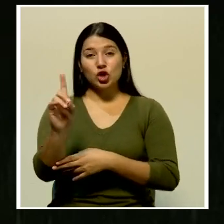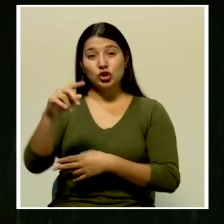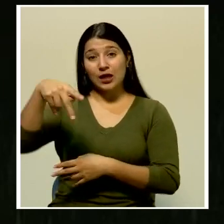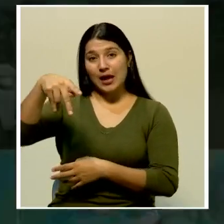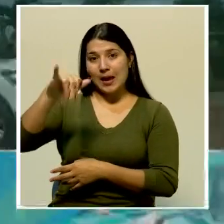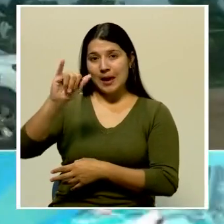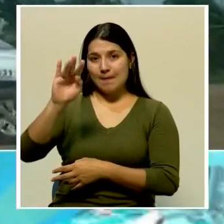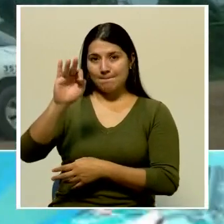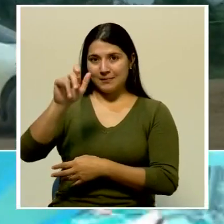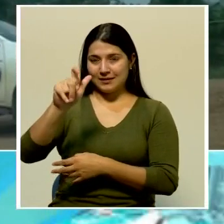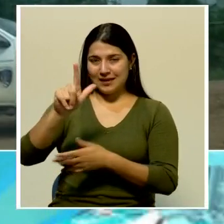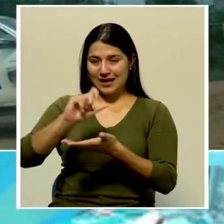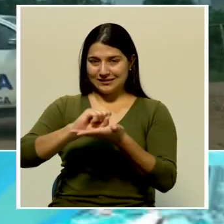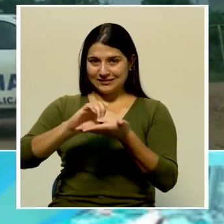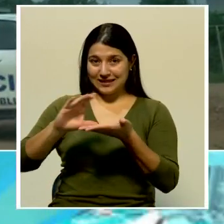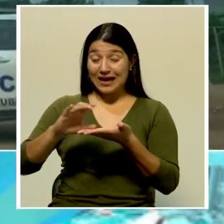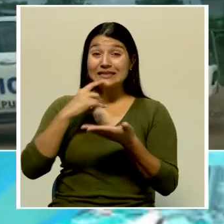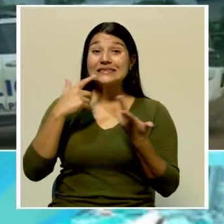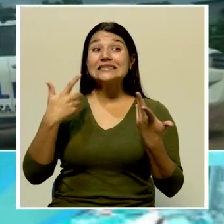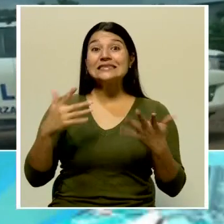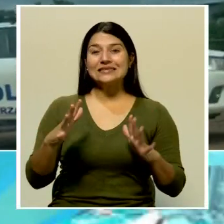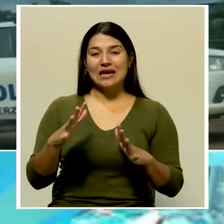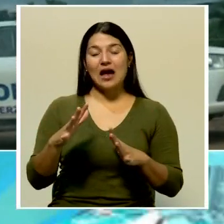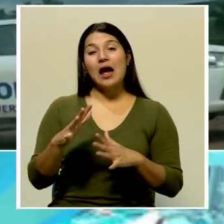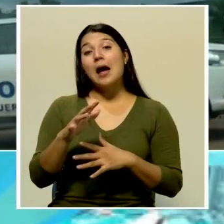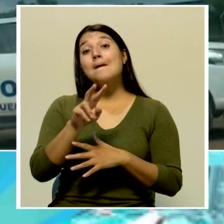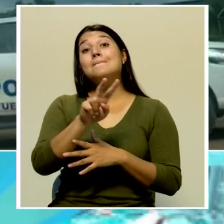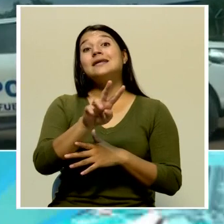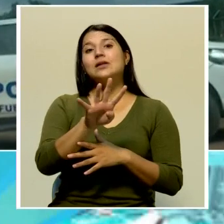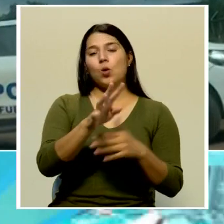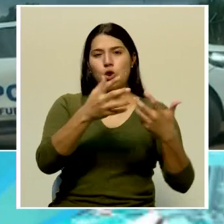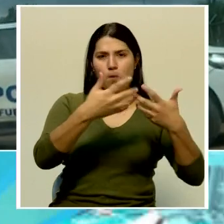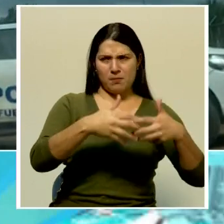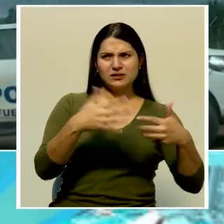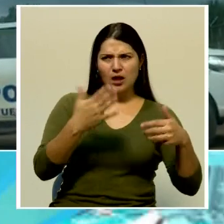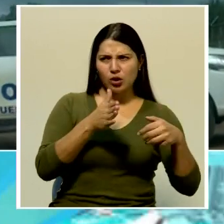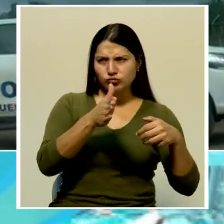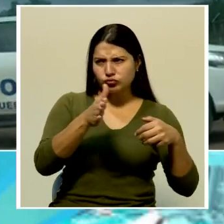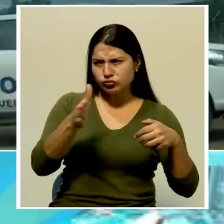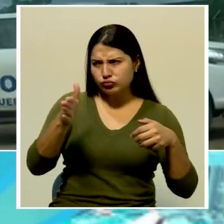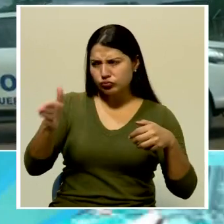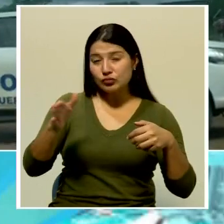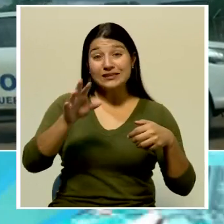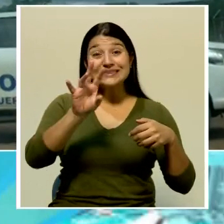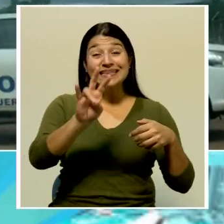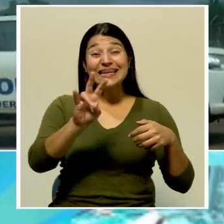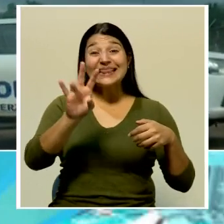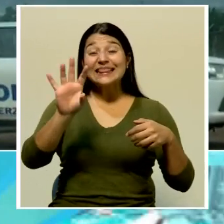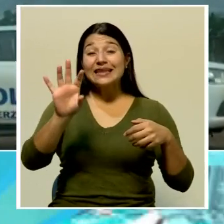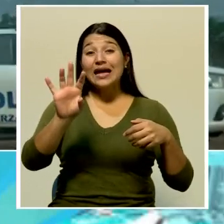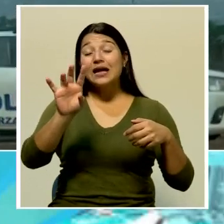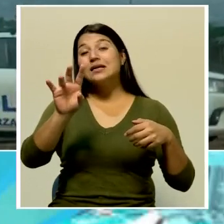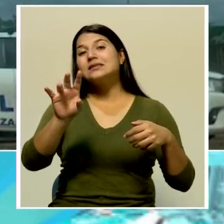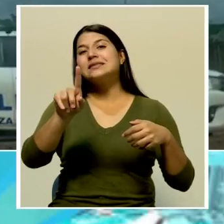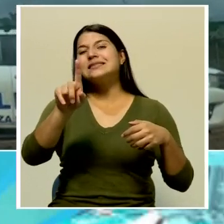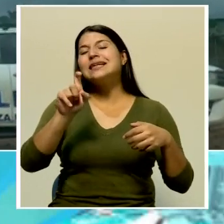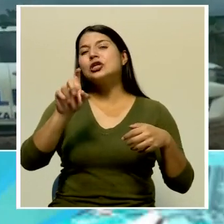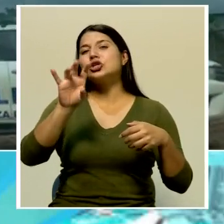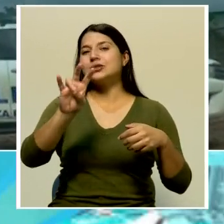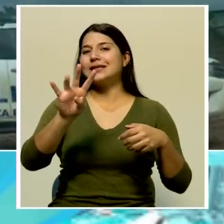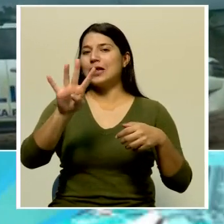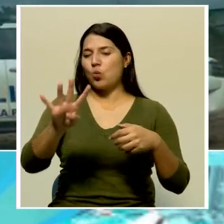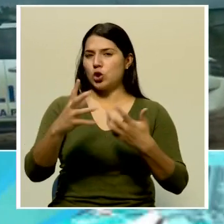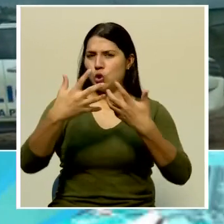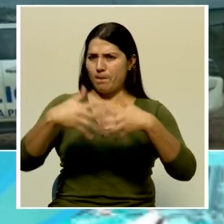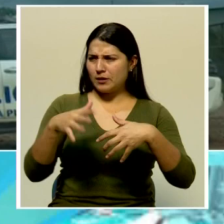Trabajo nos comentó que ya son 24 de las 179 empresas que han sido inspeccionadas que mantienen algún tipo de irregularidad con el